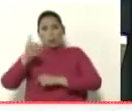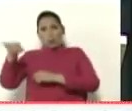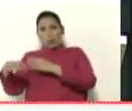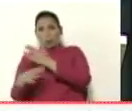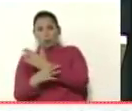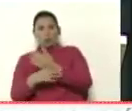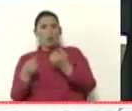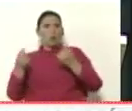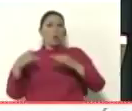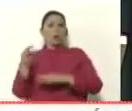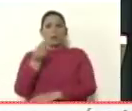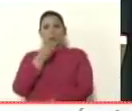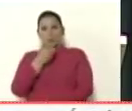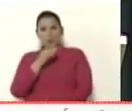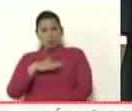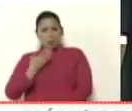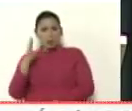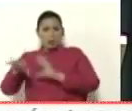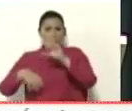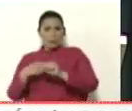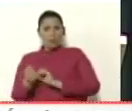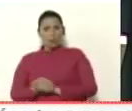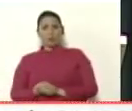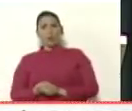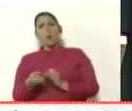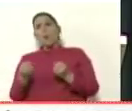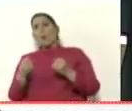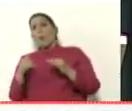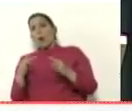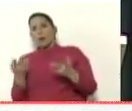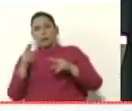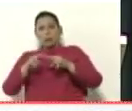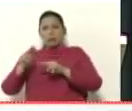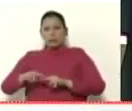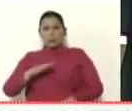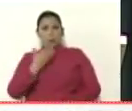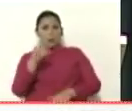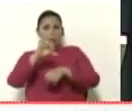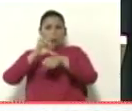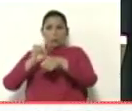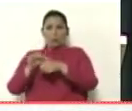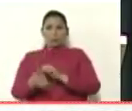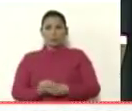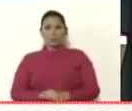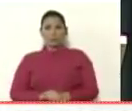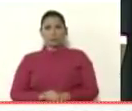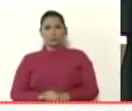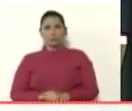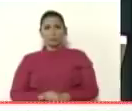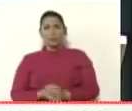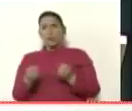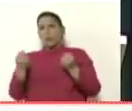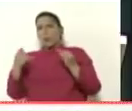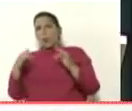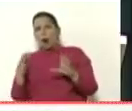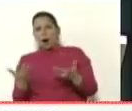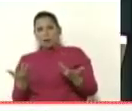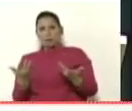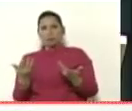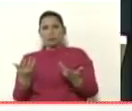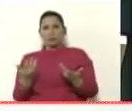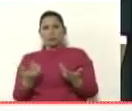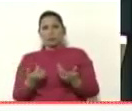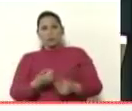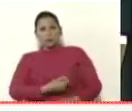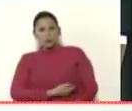cuánto alimento cuántas niñas y niños pueden ser operados cuántas dosis de insulina pueden